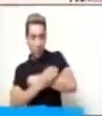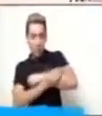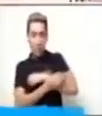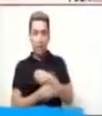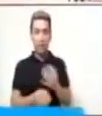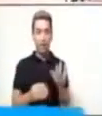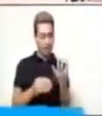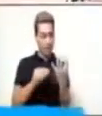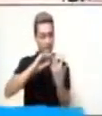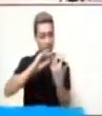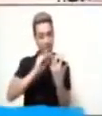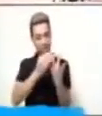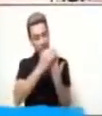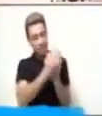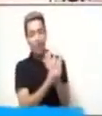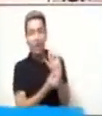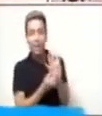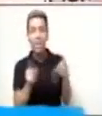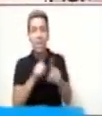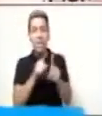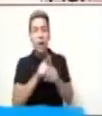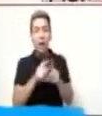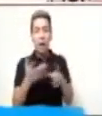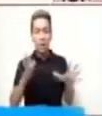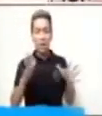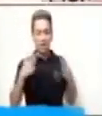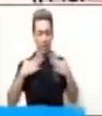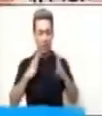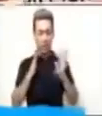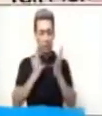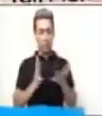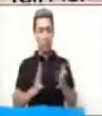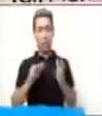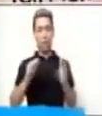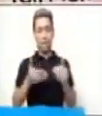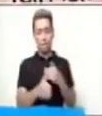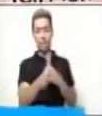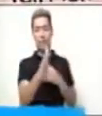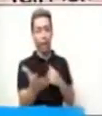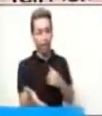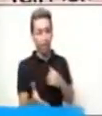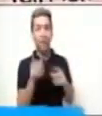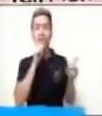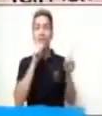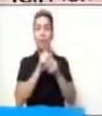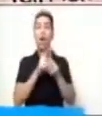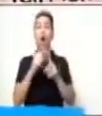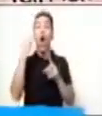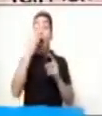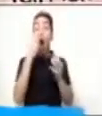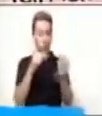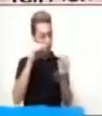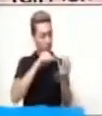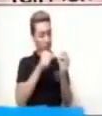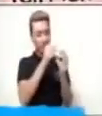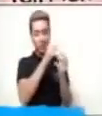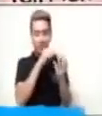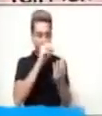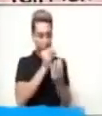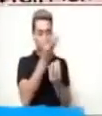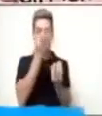pez y al mismo tiempo los ojos. Excelente. Continuemos con nuestros